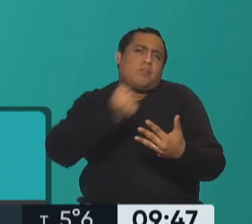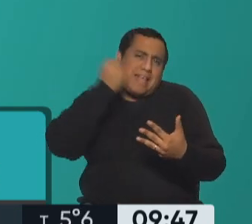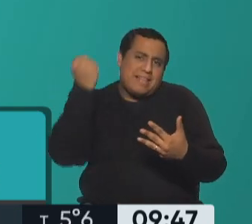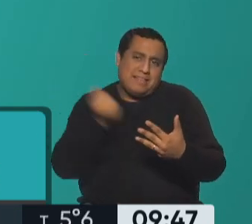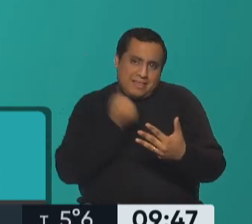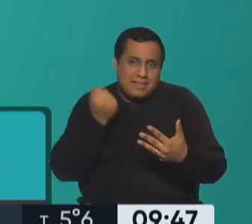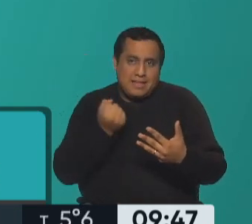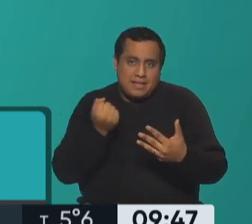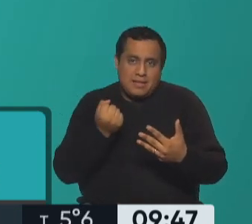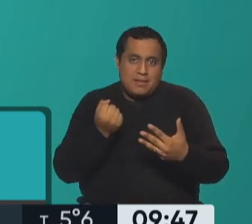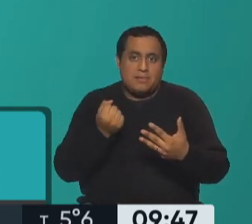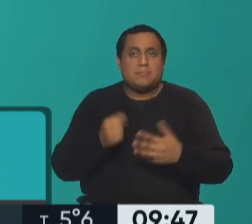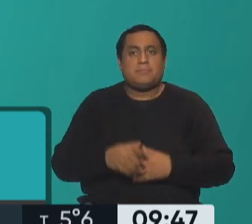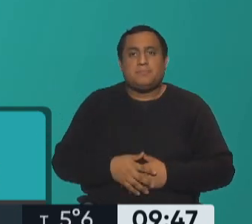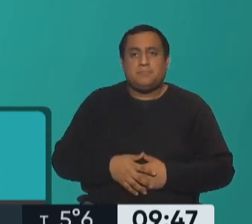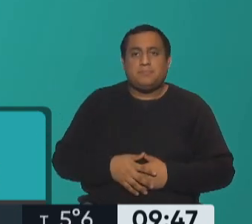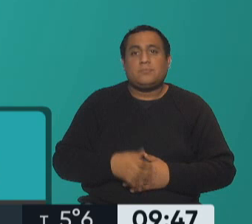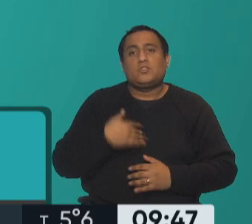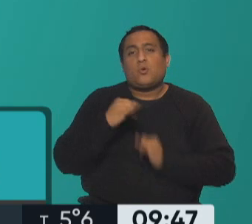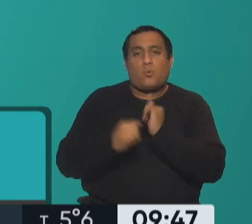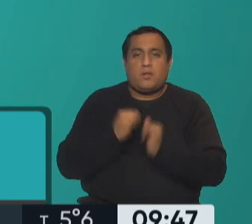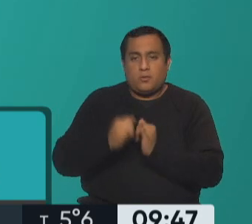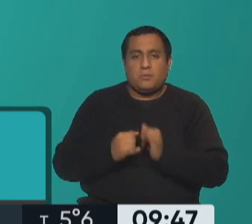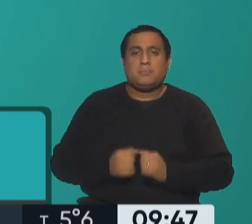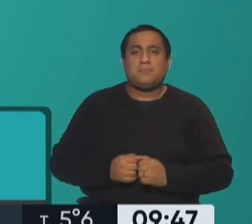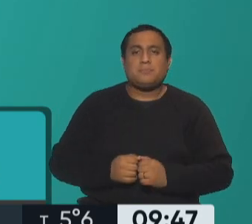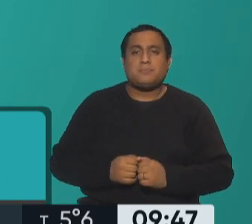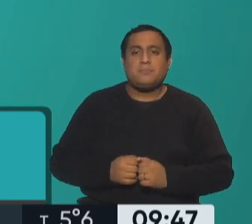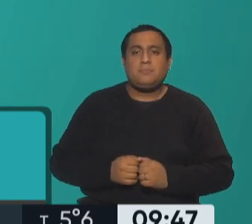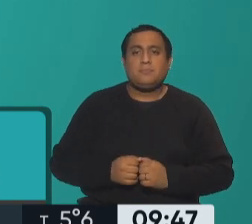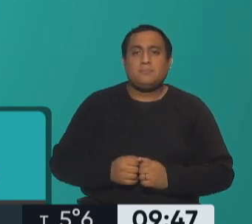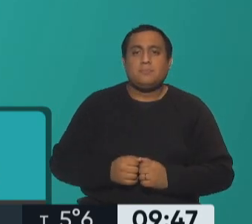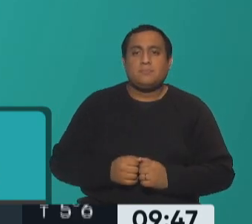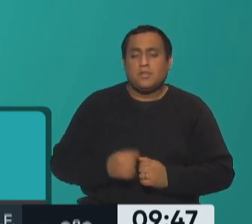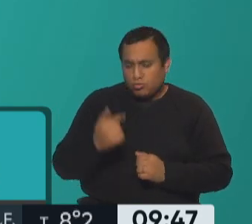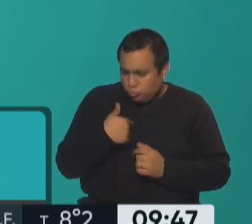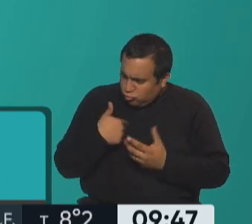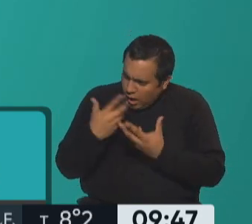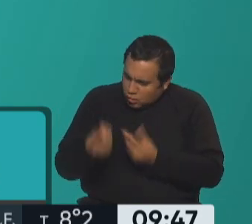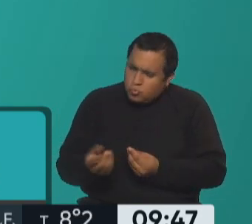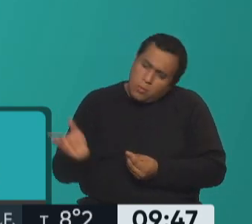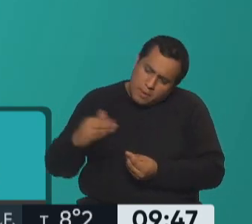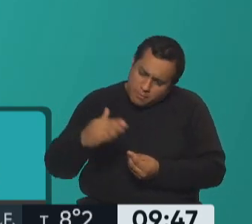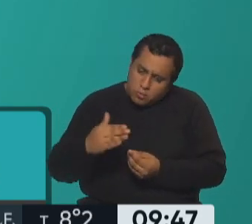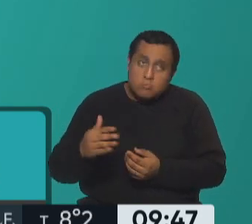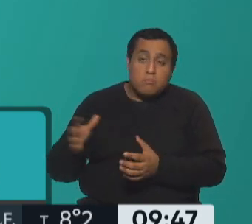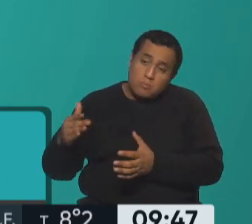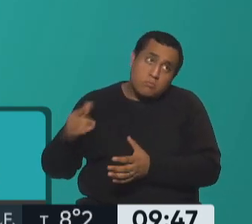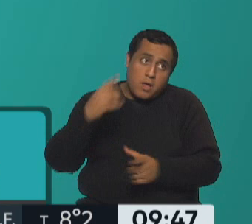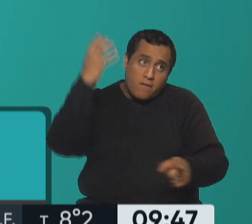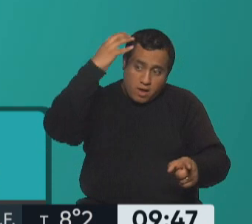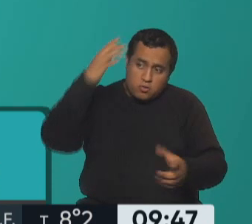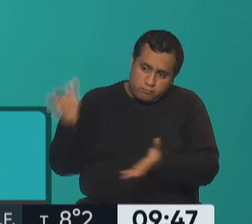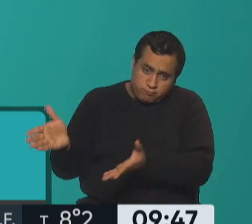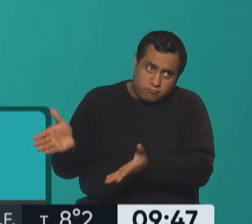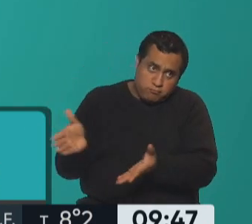a pesar suyo o sea, hagamos lo que yo llamo de yo auxiliar yo te complemento te ayudo te llevo hasta el baño y